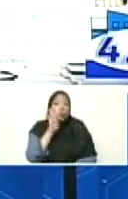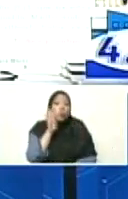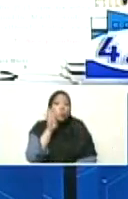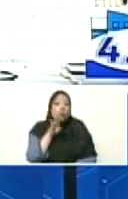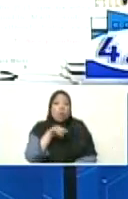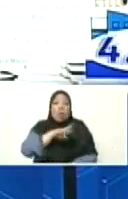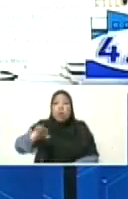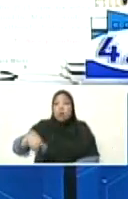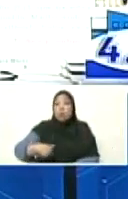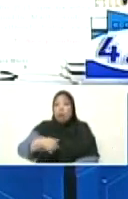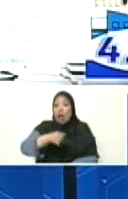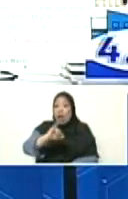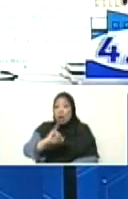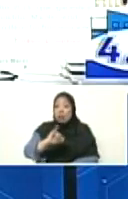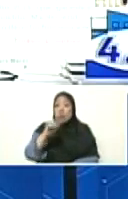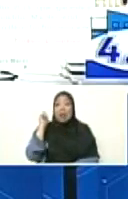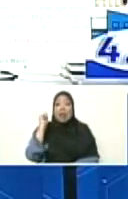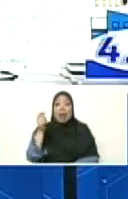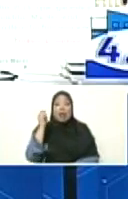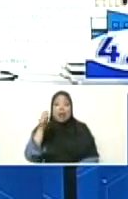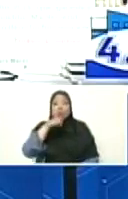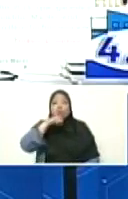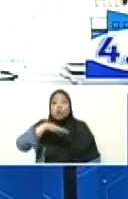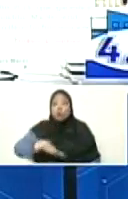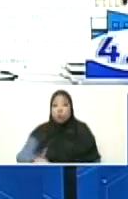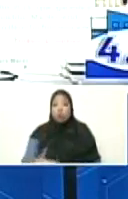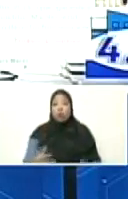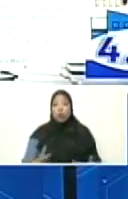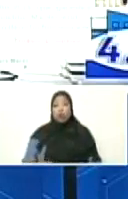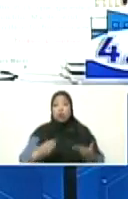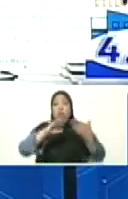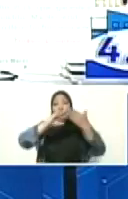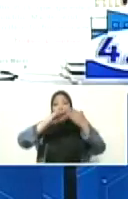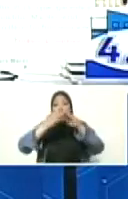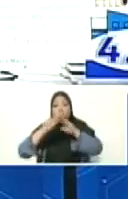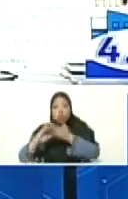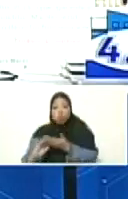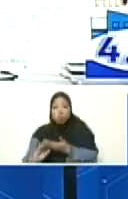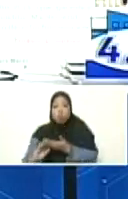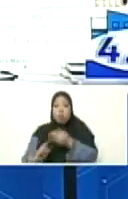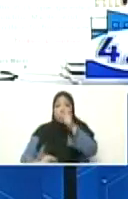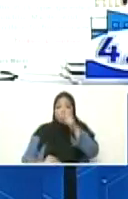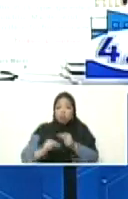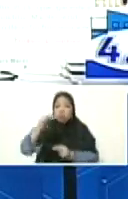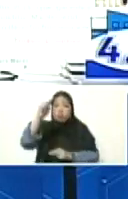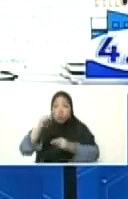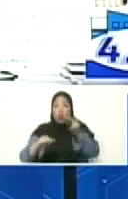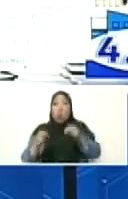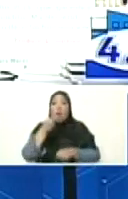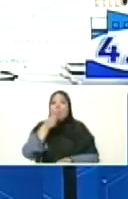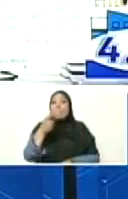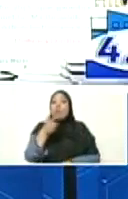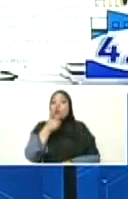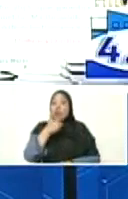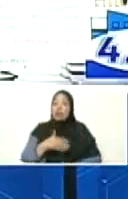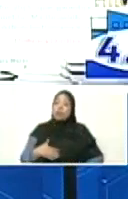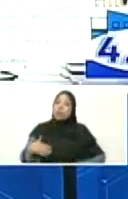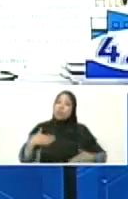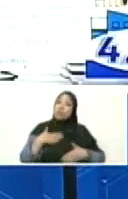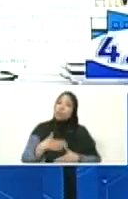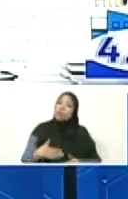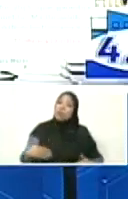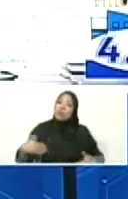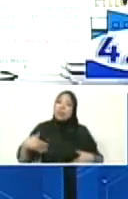y nosotros tenemos la gran tarea histórica de construir ciudades ciudades agradables, amables,